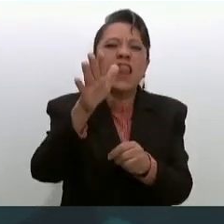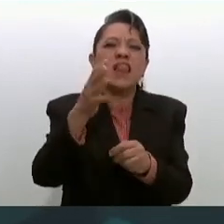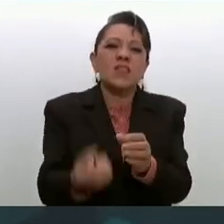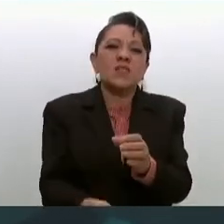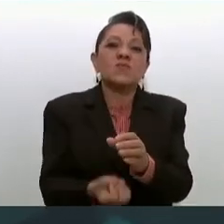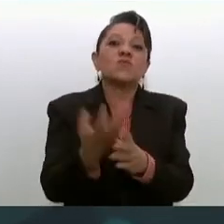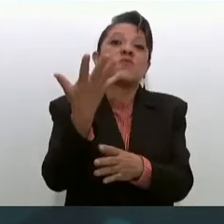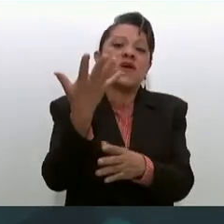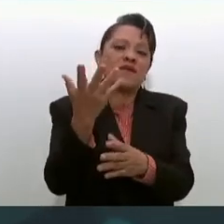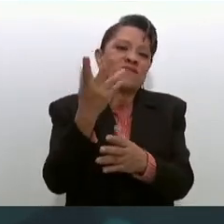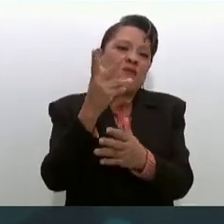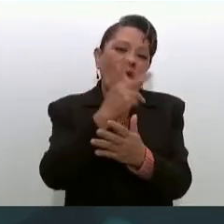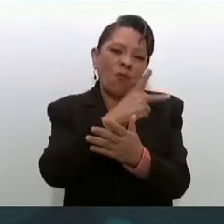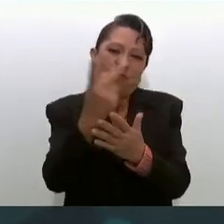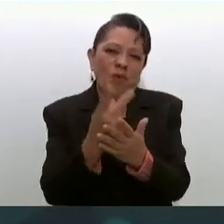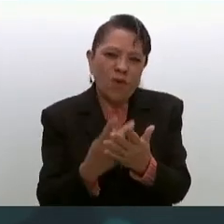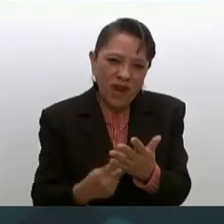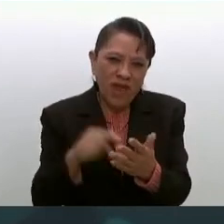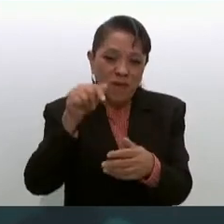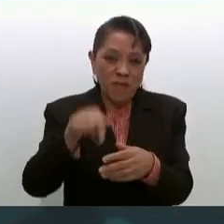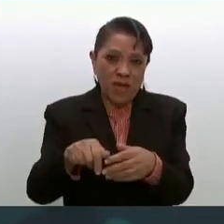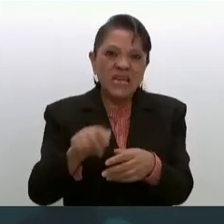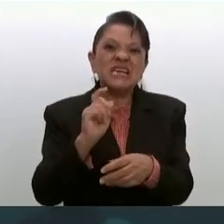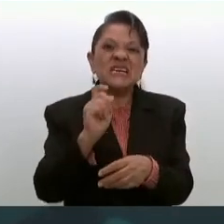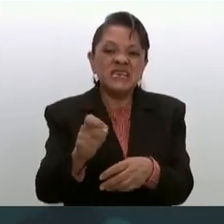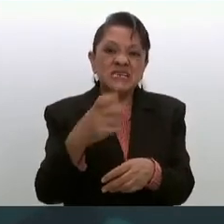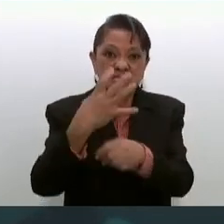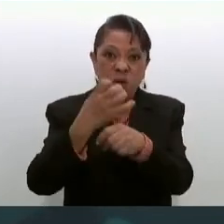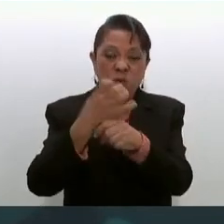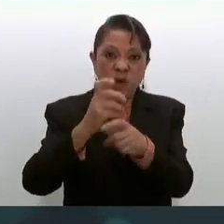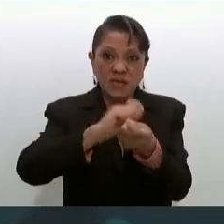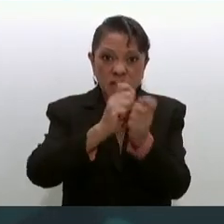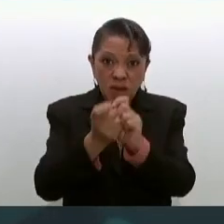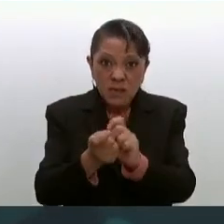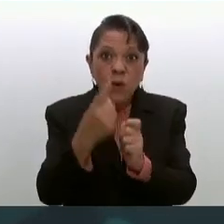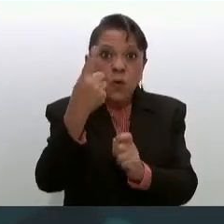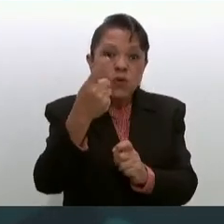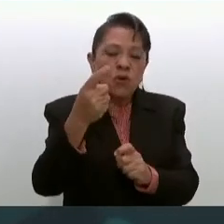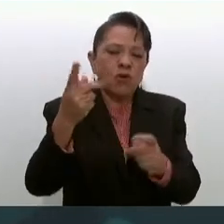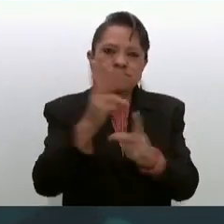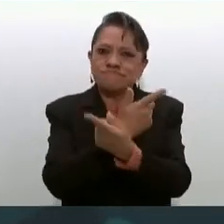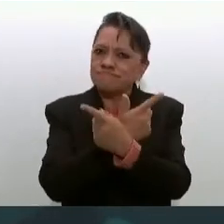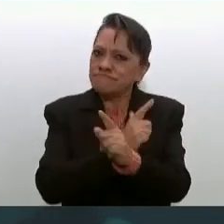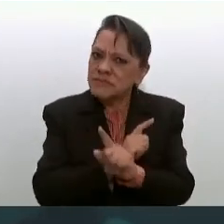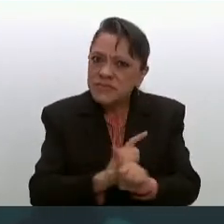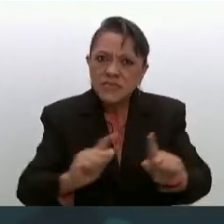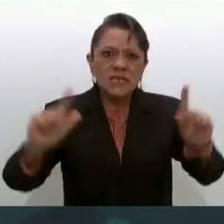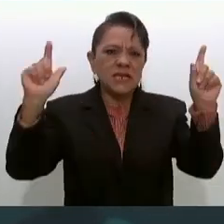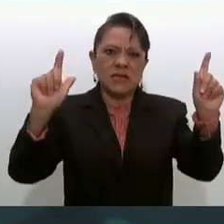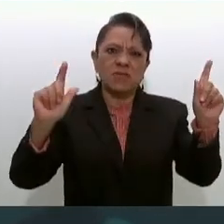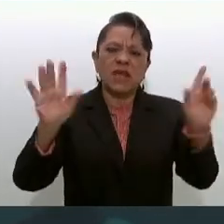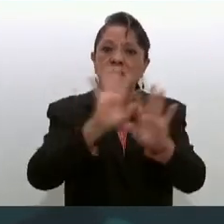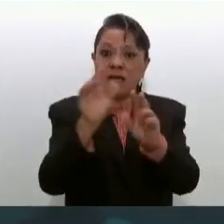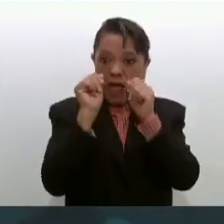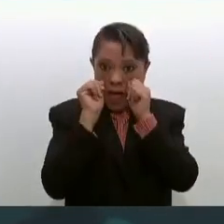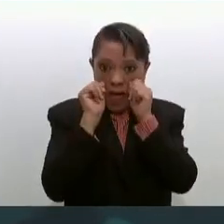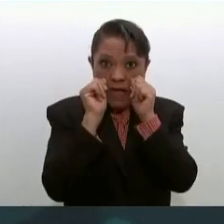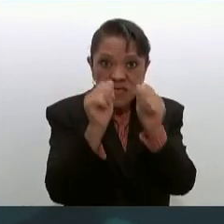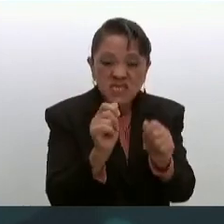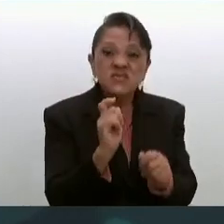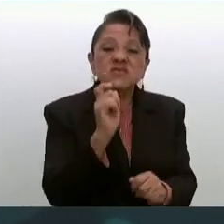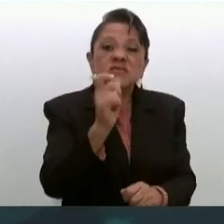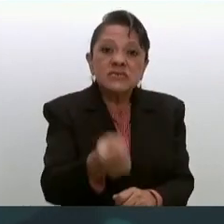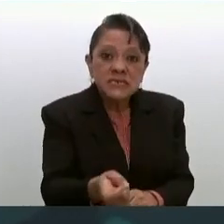Cuarta Transformación? Uno, que sea público 100 por ciento, que la atención lo dé las instituciones, y en este caso las